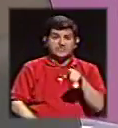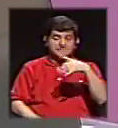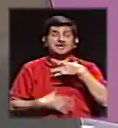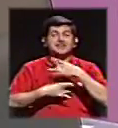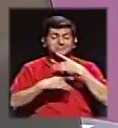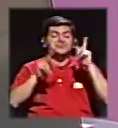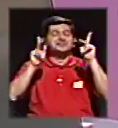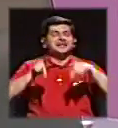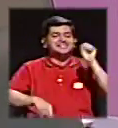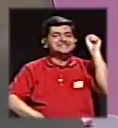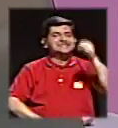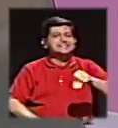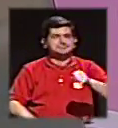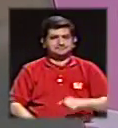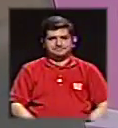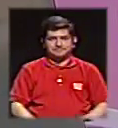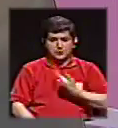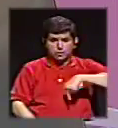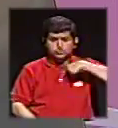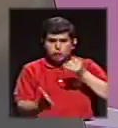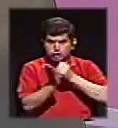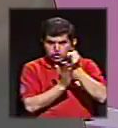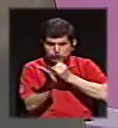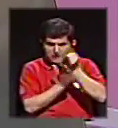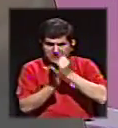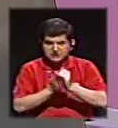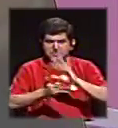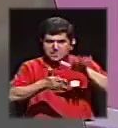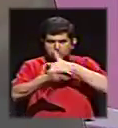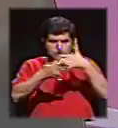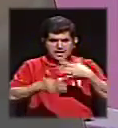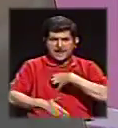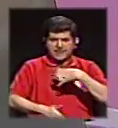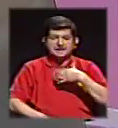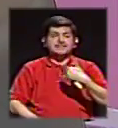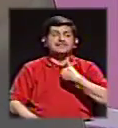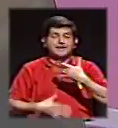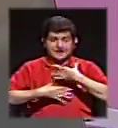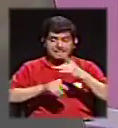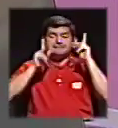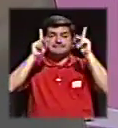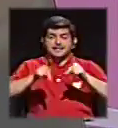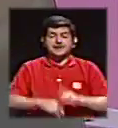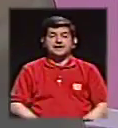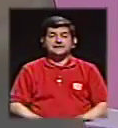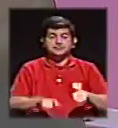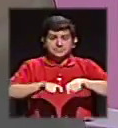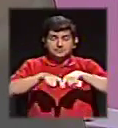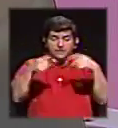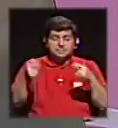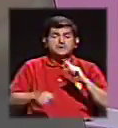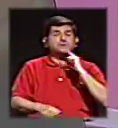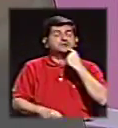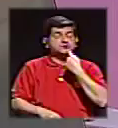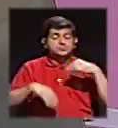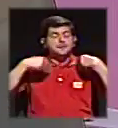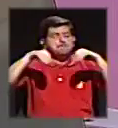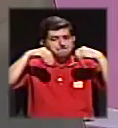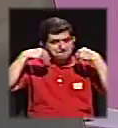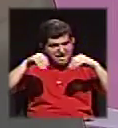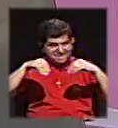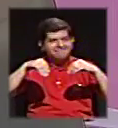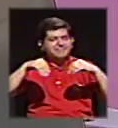sí interesa a la gente. Siempre que hagamos investigación y agenda propia vamos a tener el interés de la gente, porque el periodismo serio sigue vendiendo,